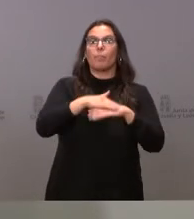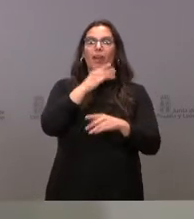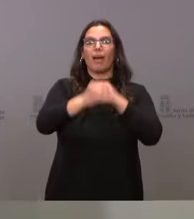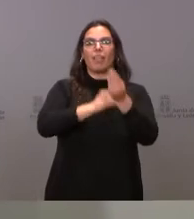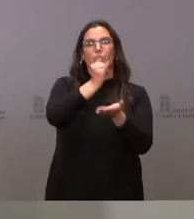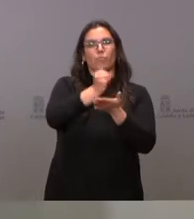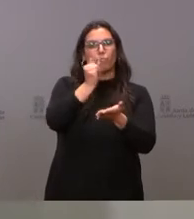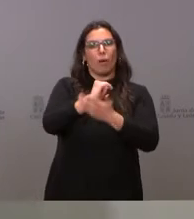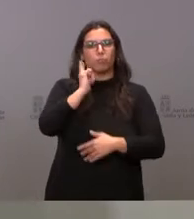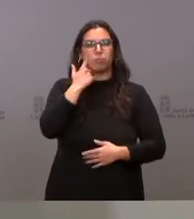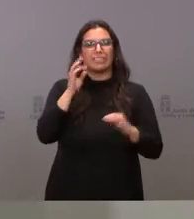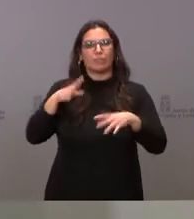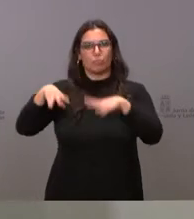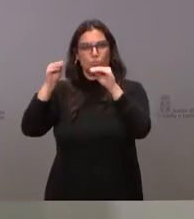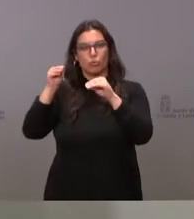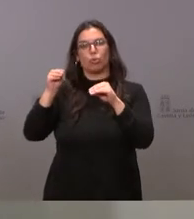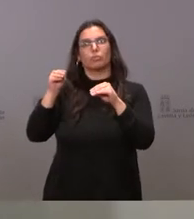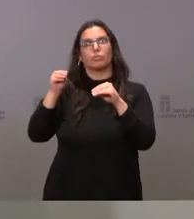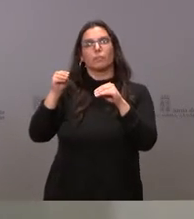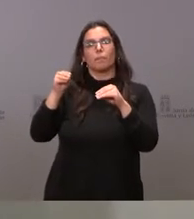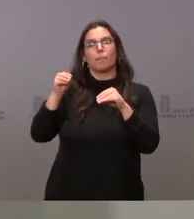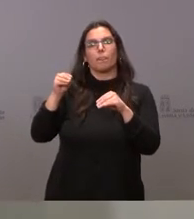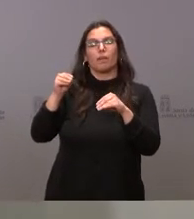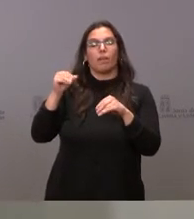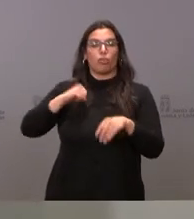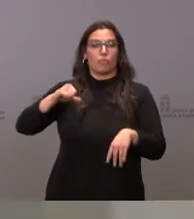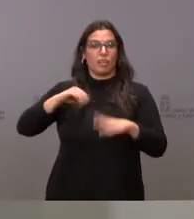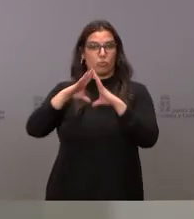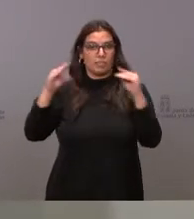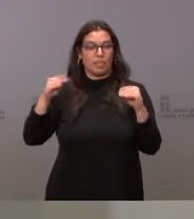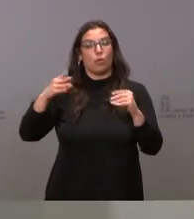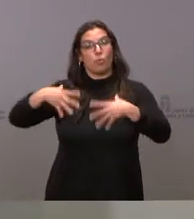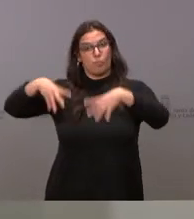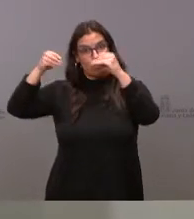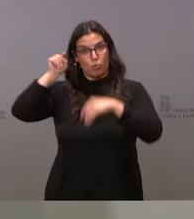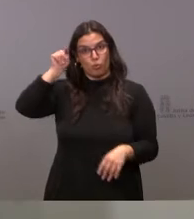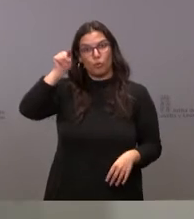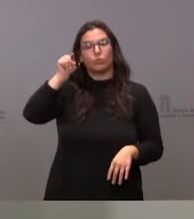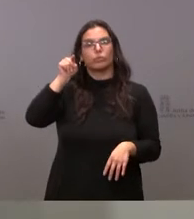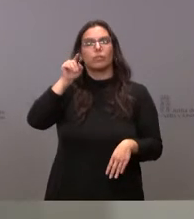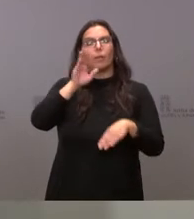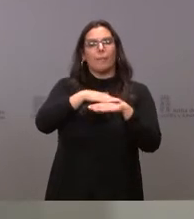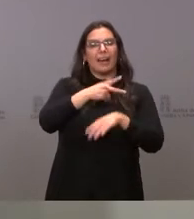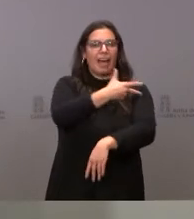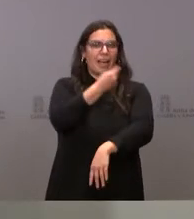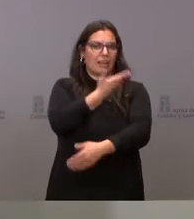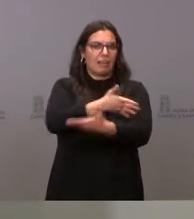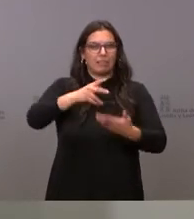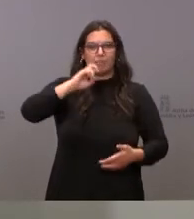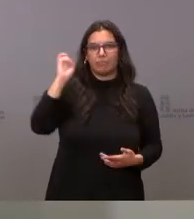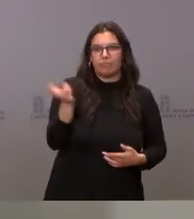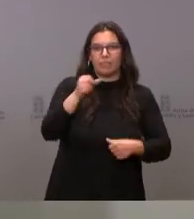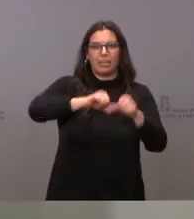analíticas en Burgos, en el Complejo de Asistencia Universitario de Burgos, para distintos análisis bioquímica, hormonas,